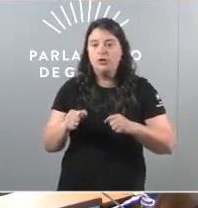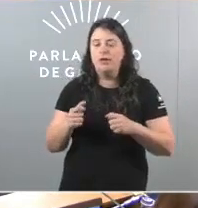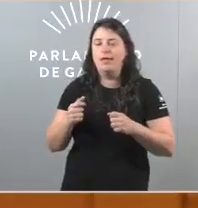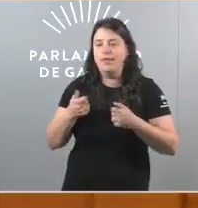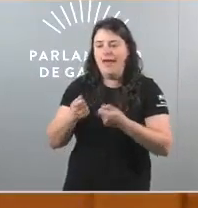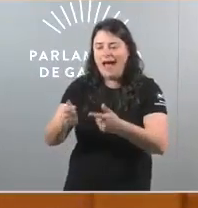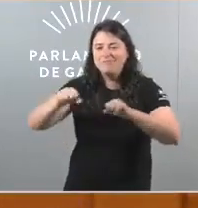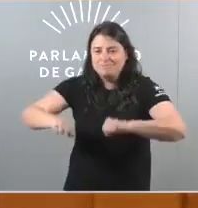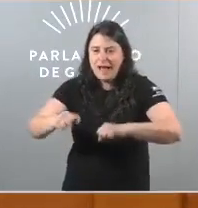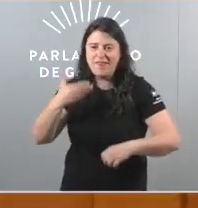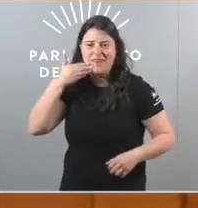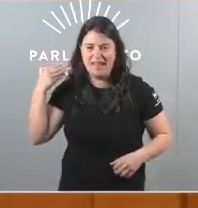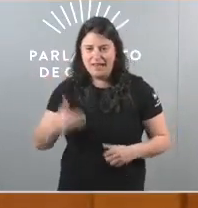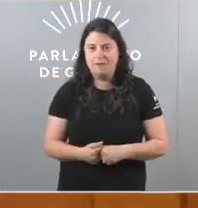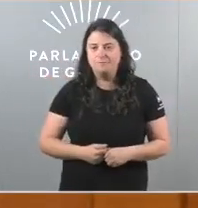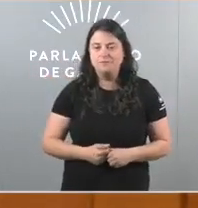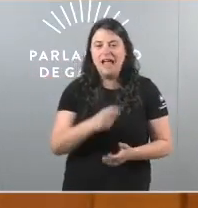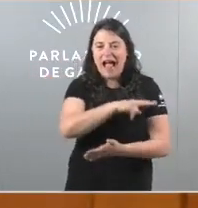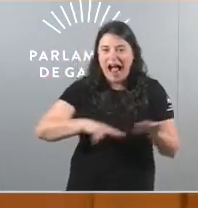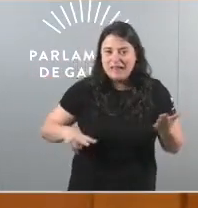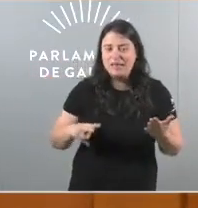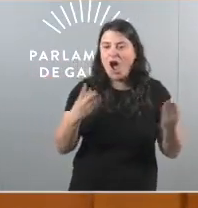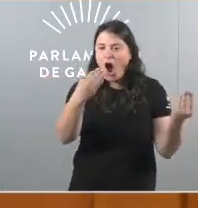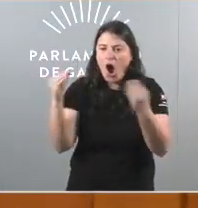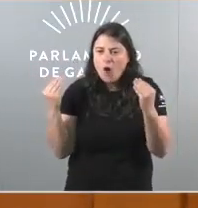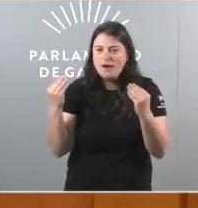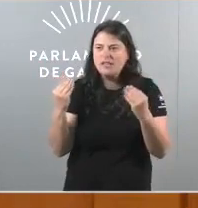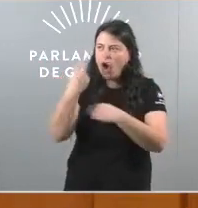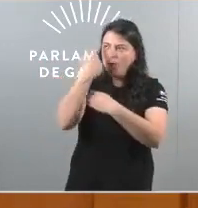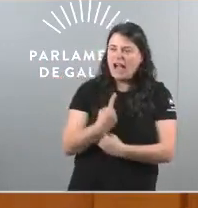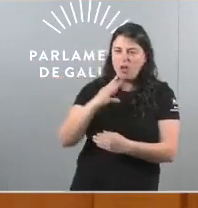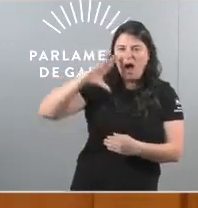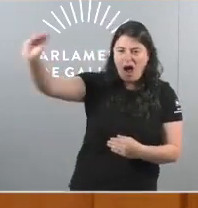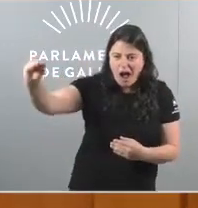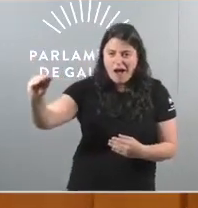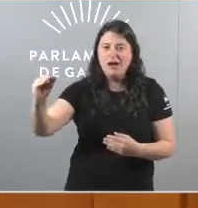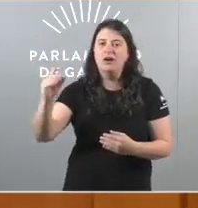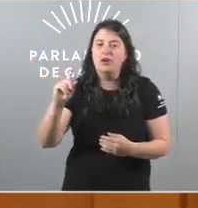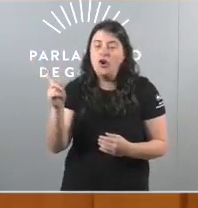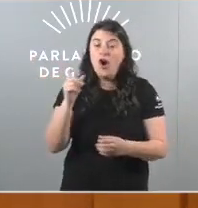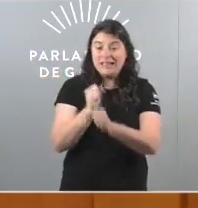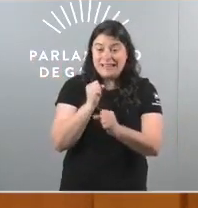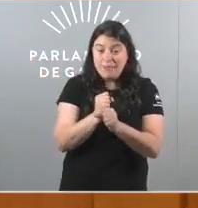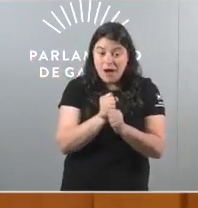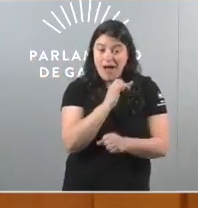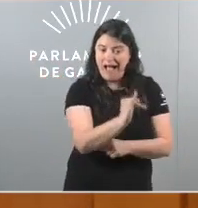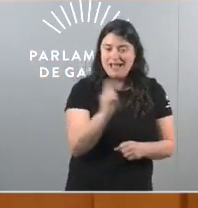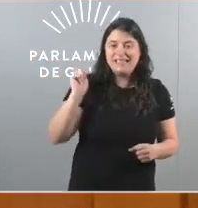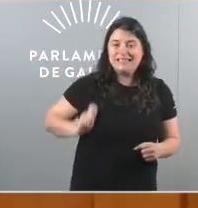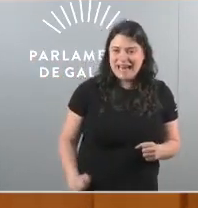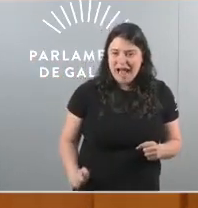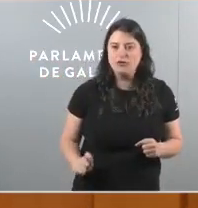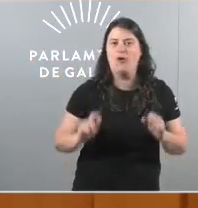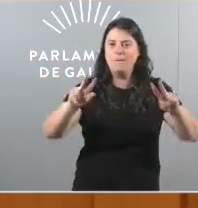digna, unha Galiza na que a xente moza non teña que emigrar, e na que ter traballo signifique ter un salario que te